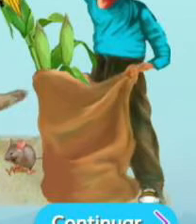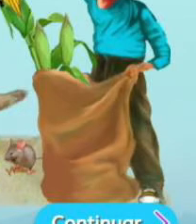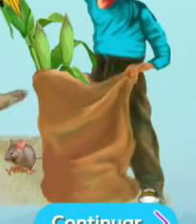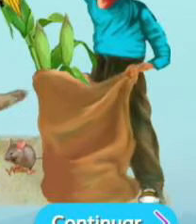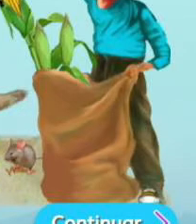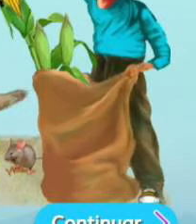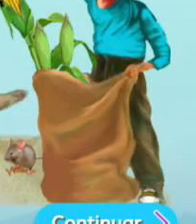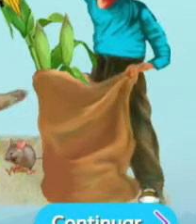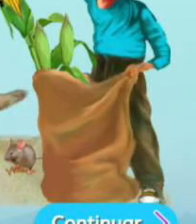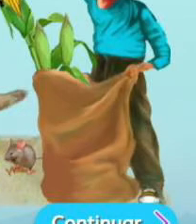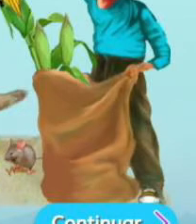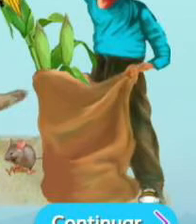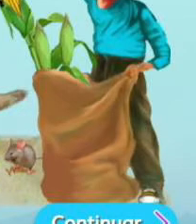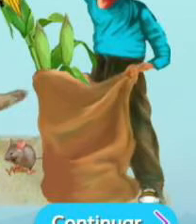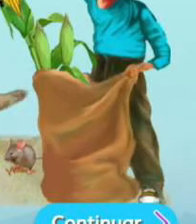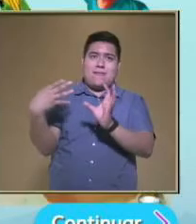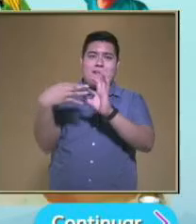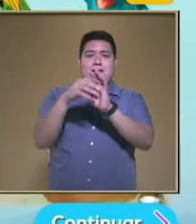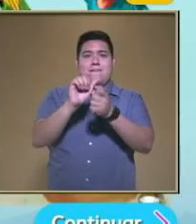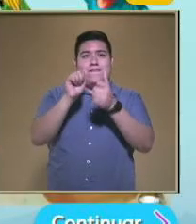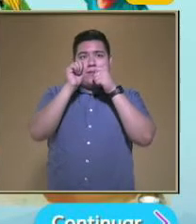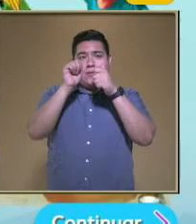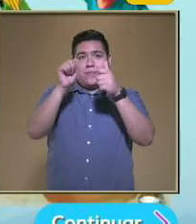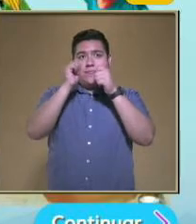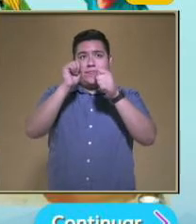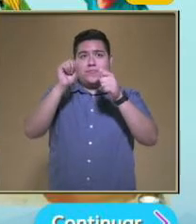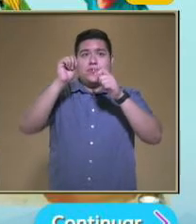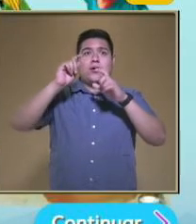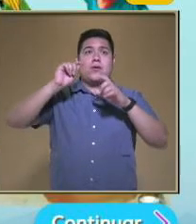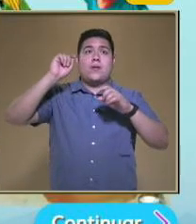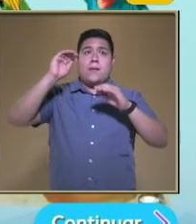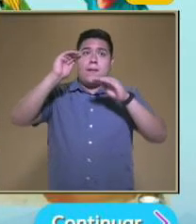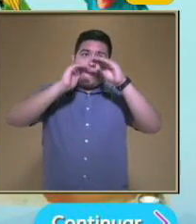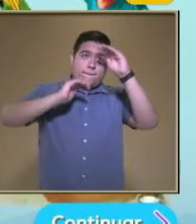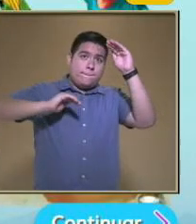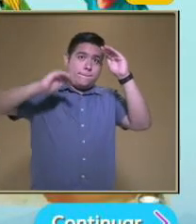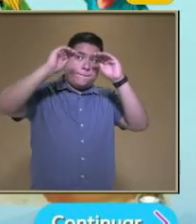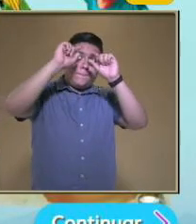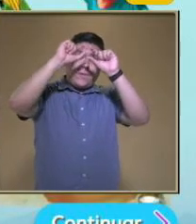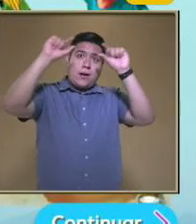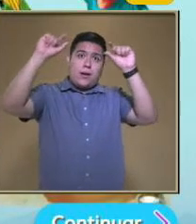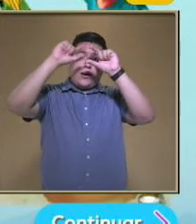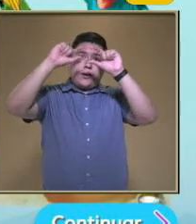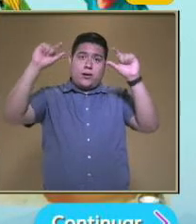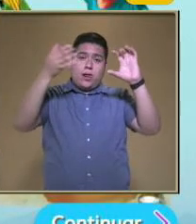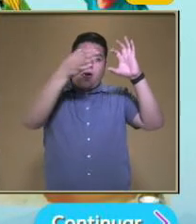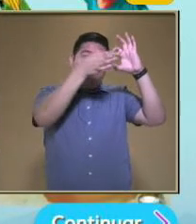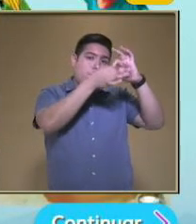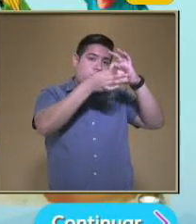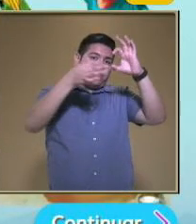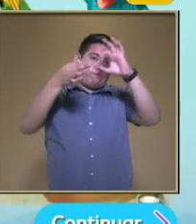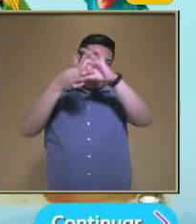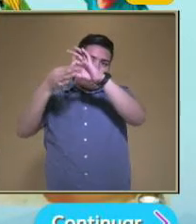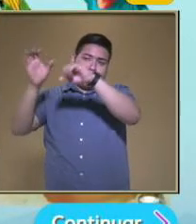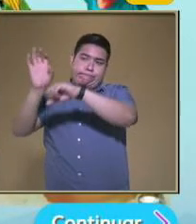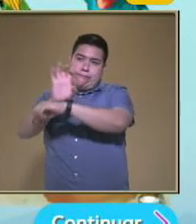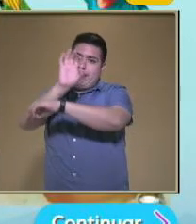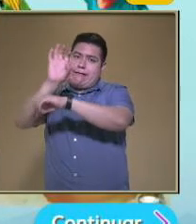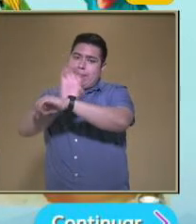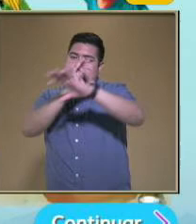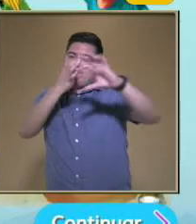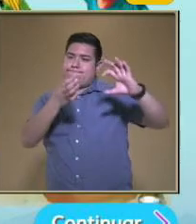una plantación Les decía que pusieran Atención en la parte superior Donde también nos va Diciendo el recorrido El flujo Que sigue aquí